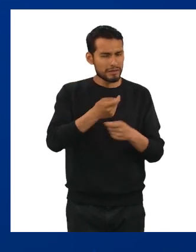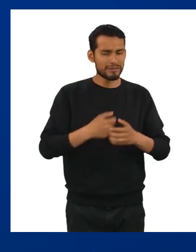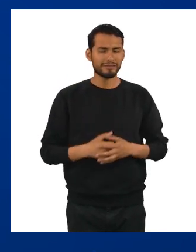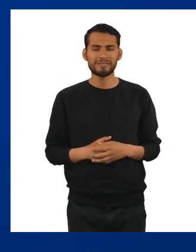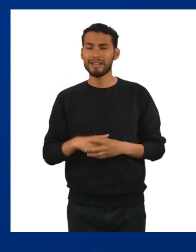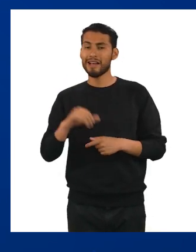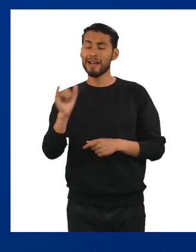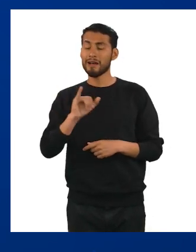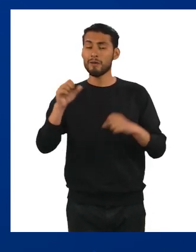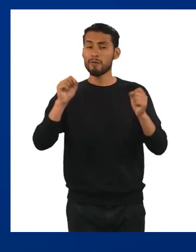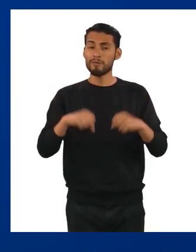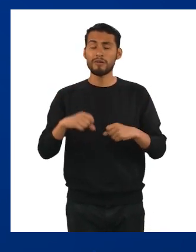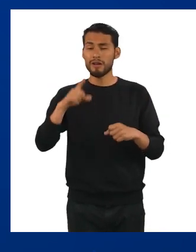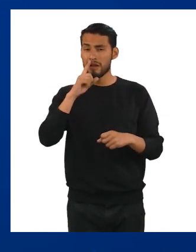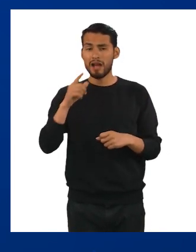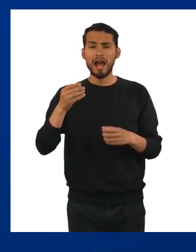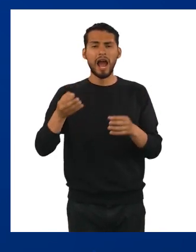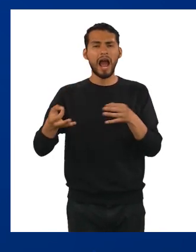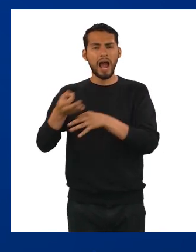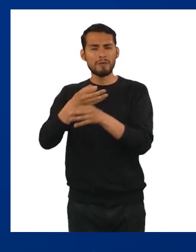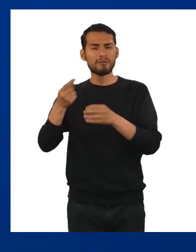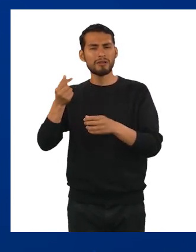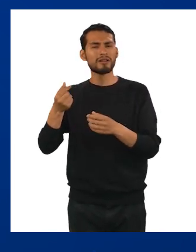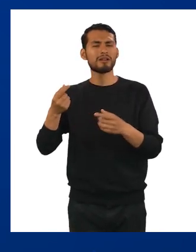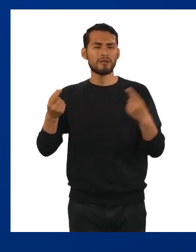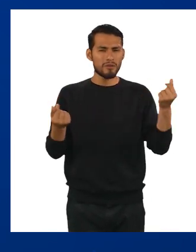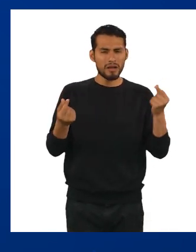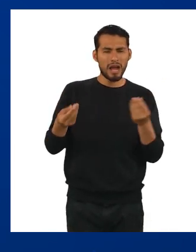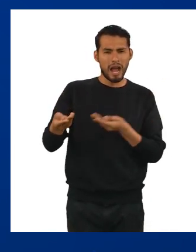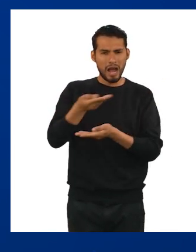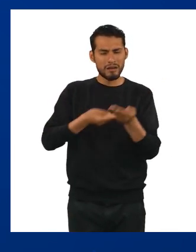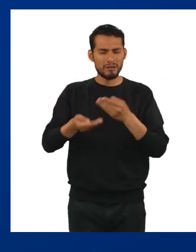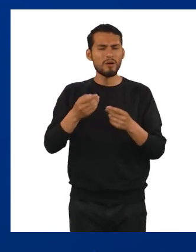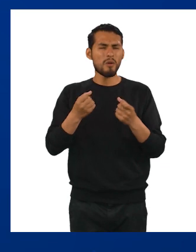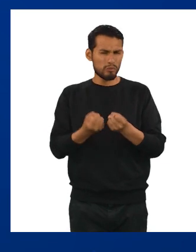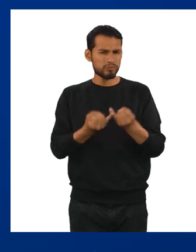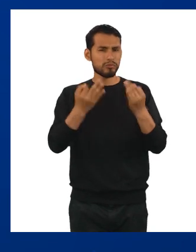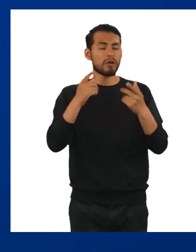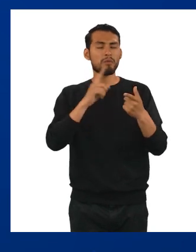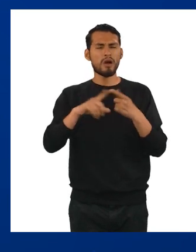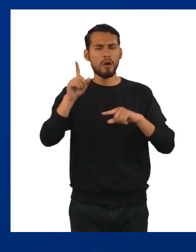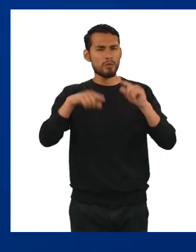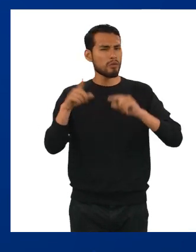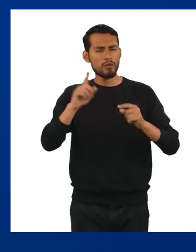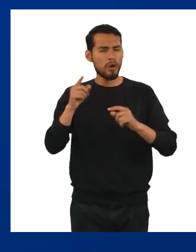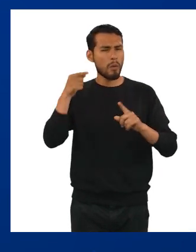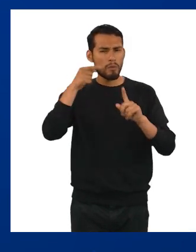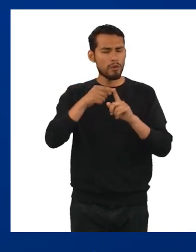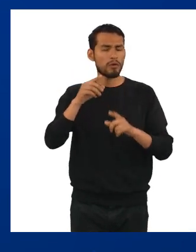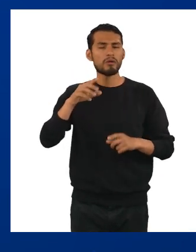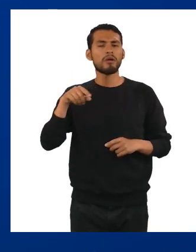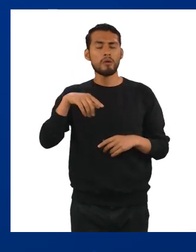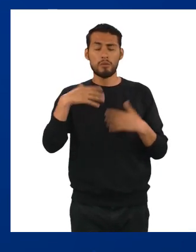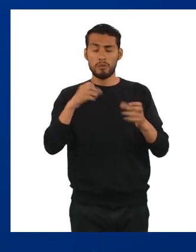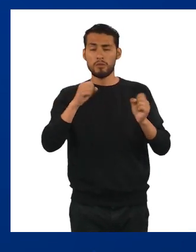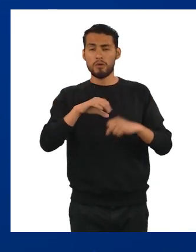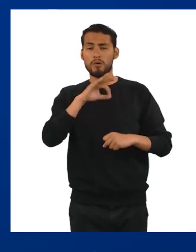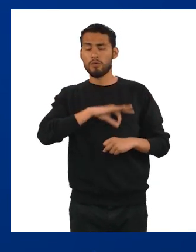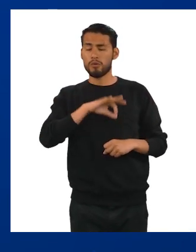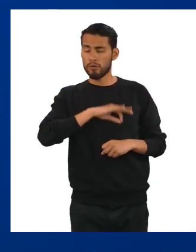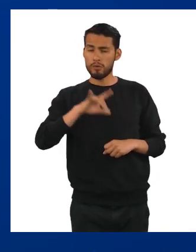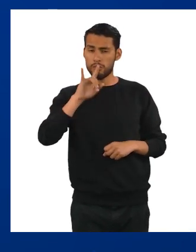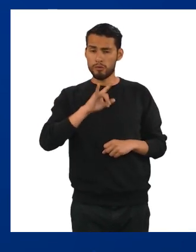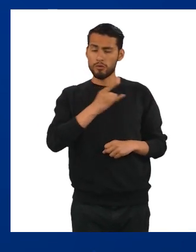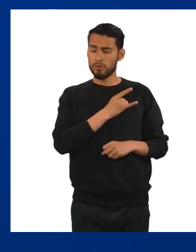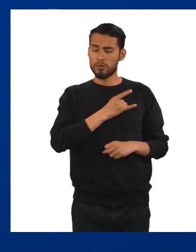venta. También podemos ver tipos de cambio y muchos más. Aunque algunos de estos puntos aún no los hemos tocado, nos olvidarán